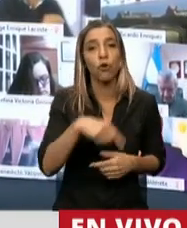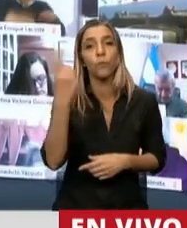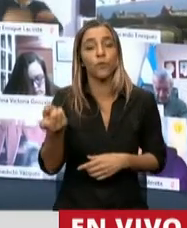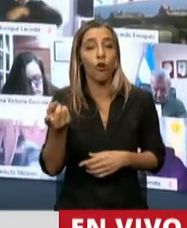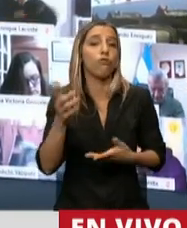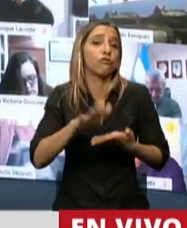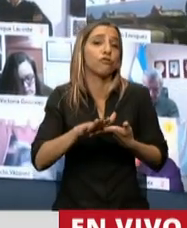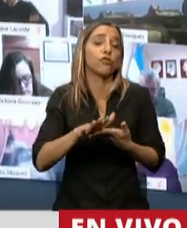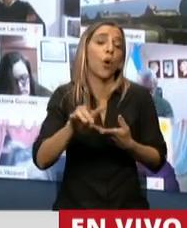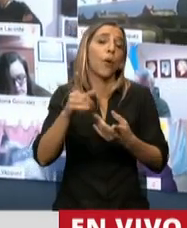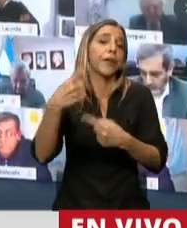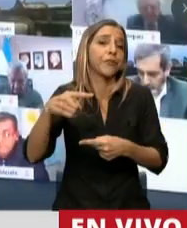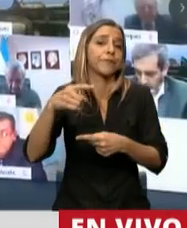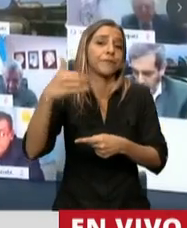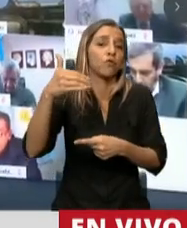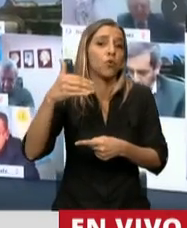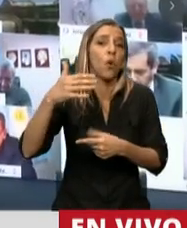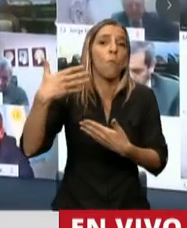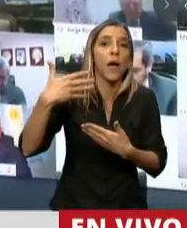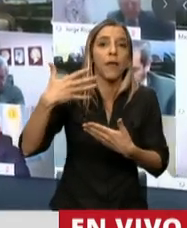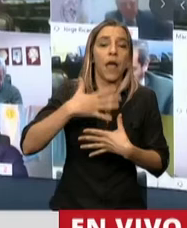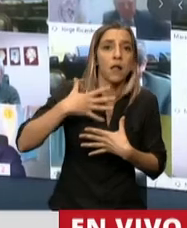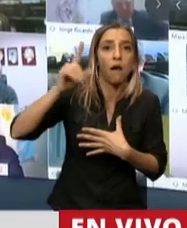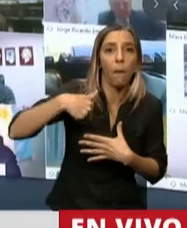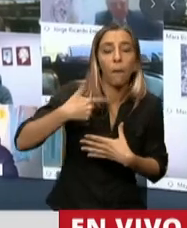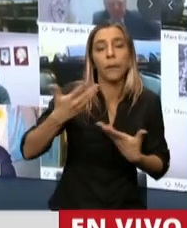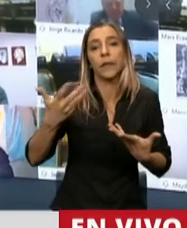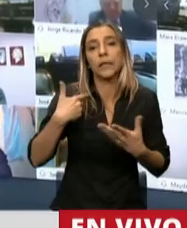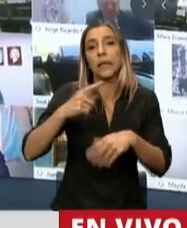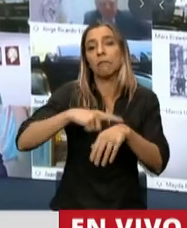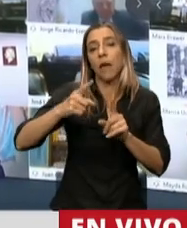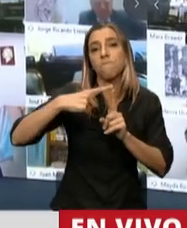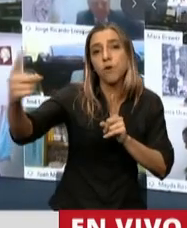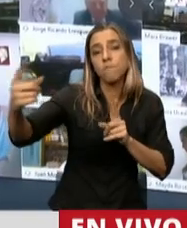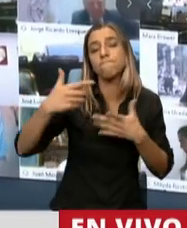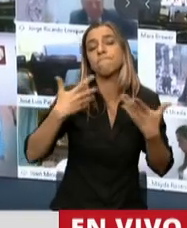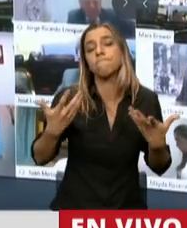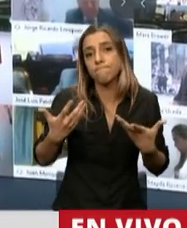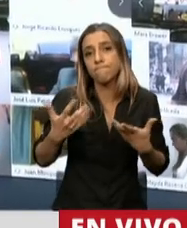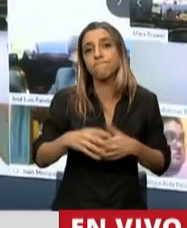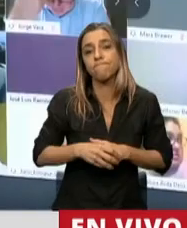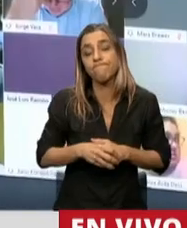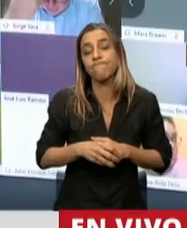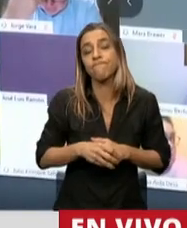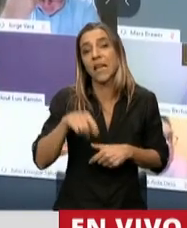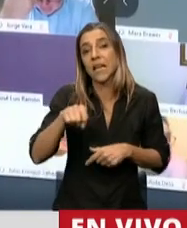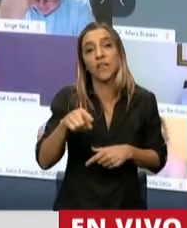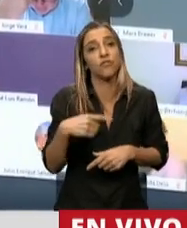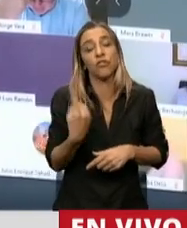efectos colaterales o los efectos adversos en el corto plazo y en el largo plazo que determinan otras de nuestras